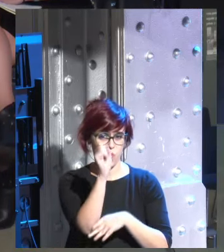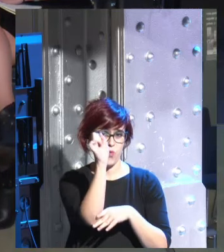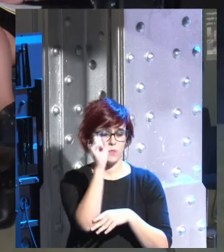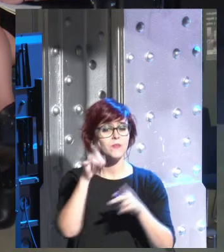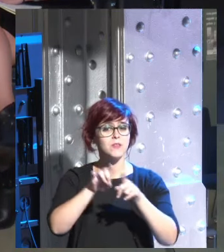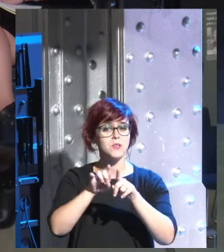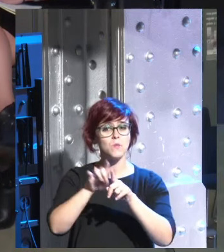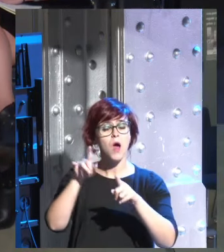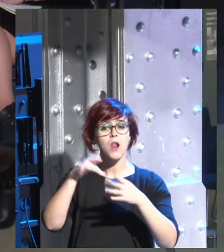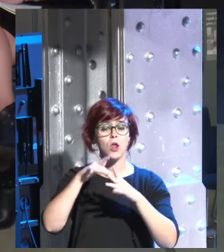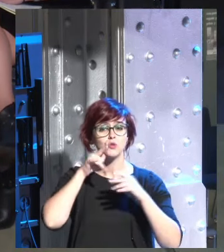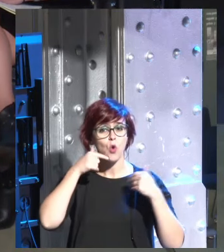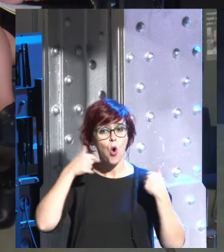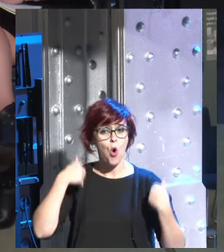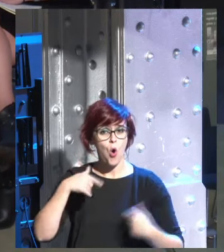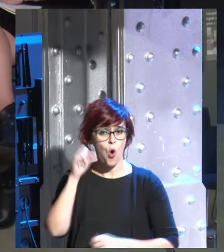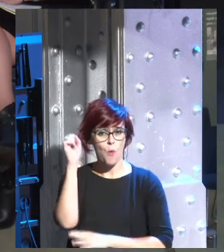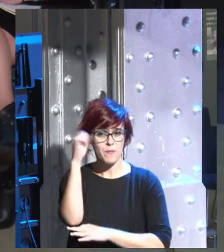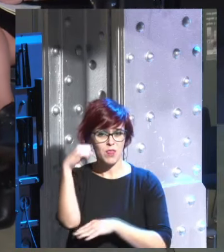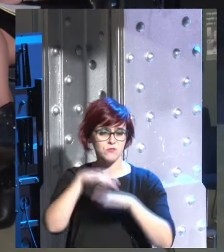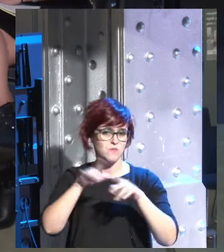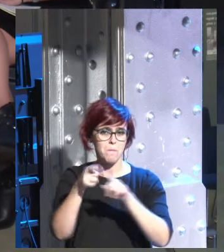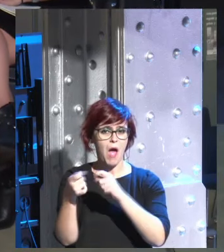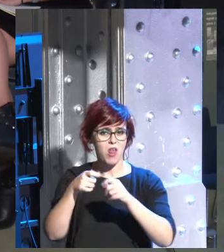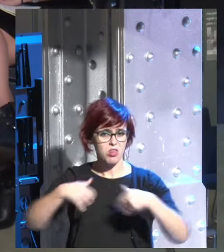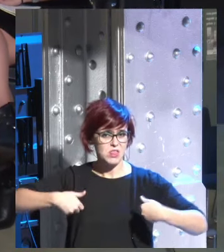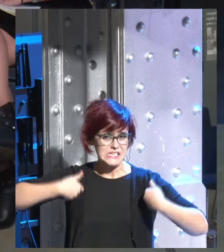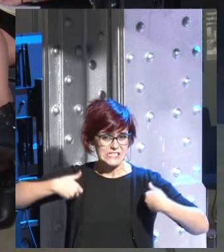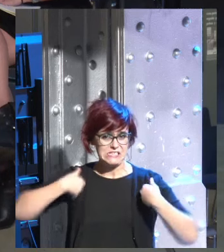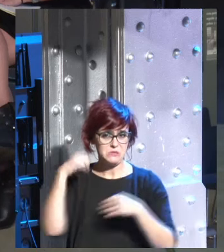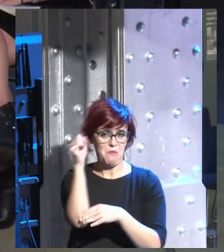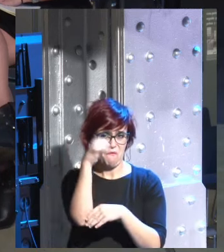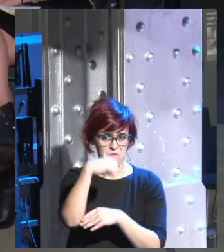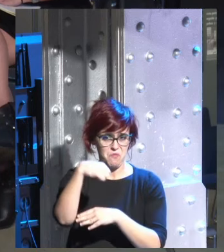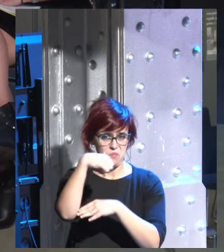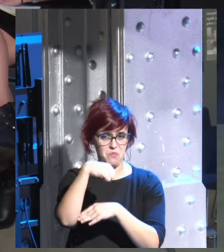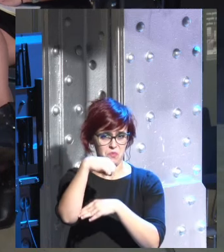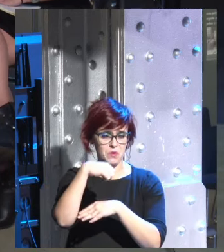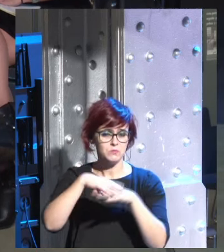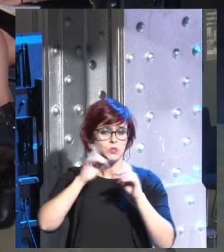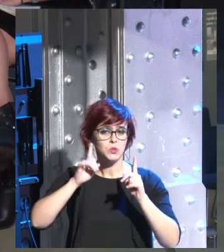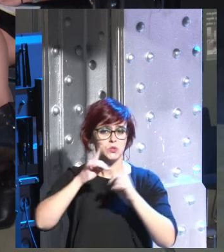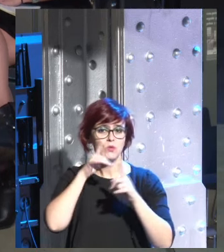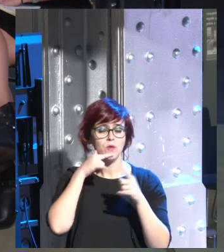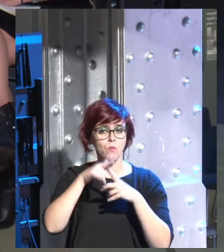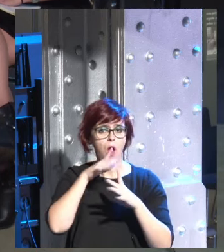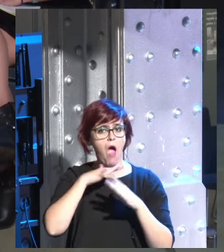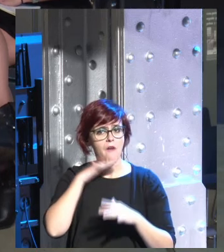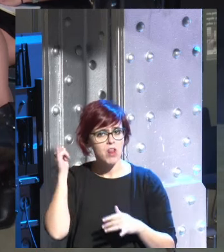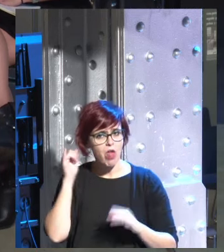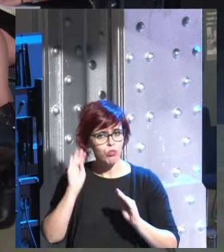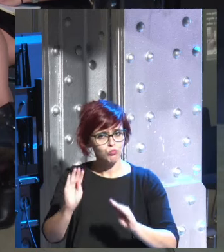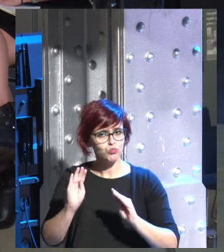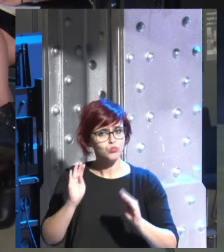al principio los homínidos eran básicamente como chimpancés ellos contaban con sus propias habilidades